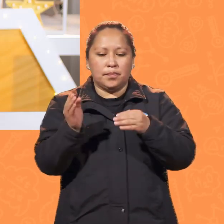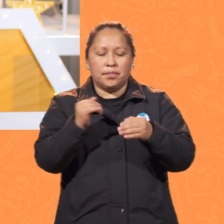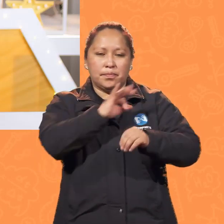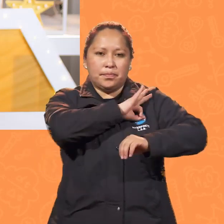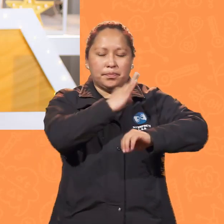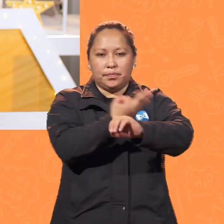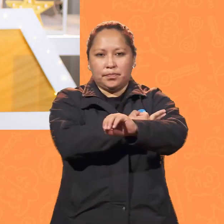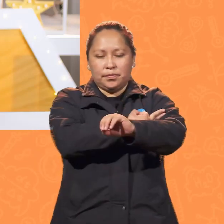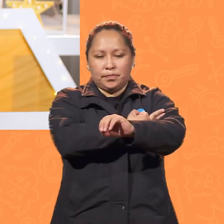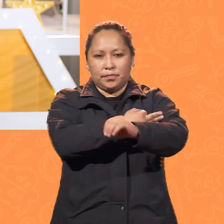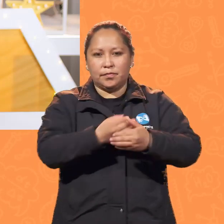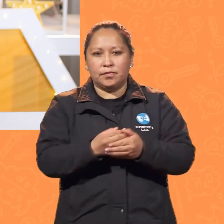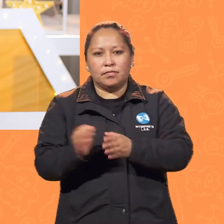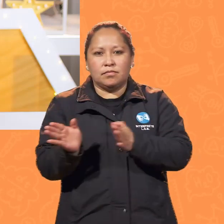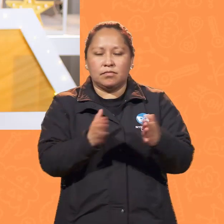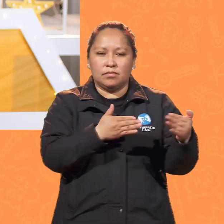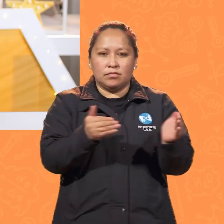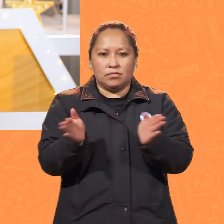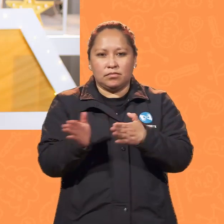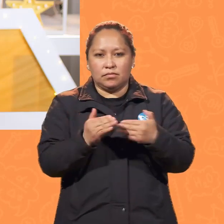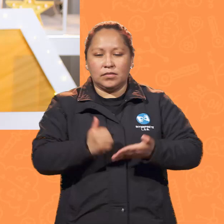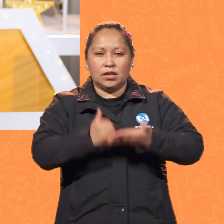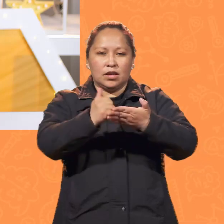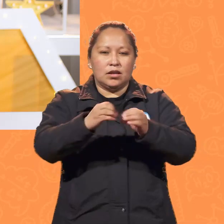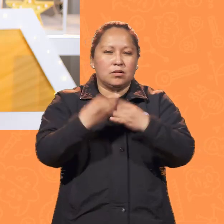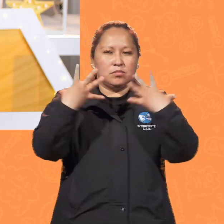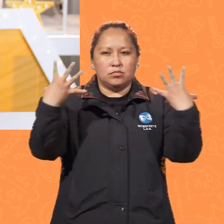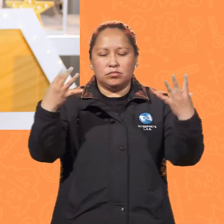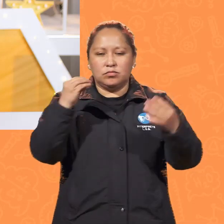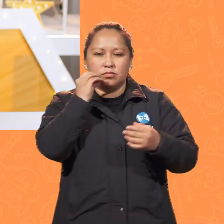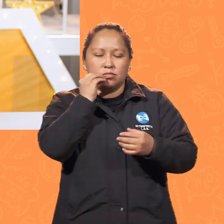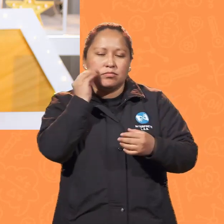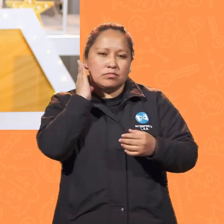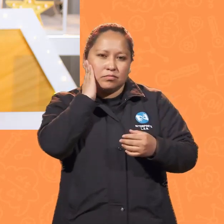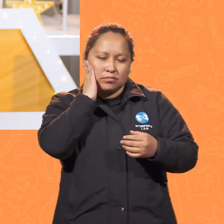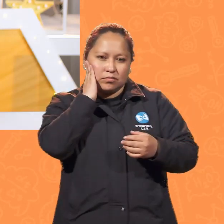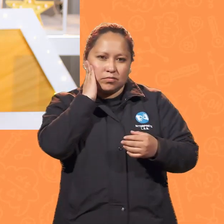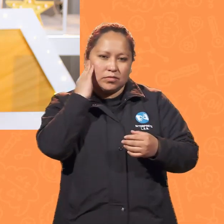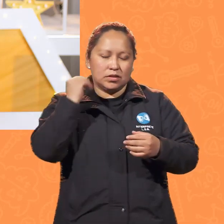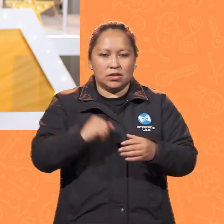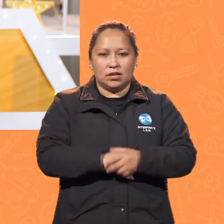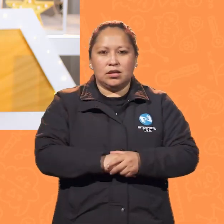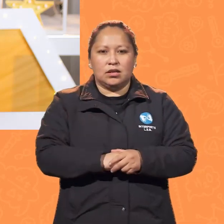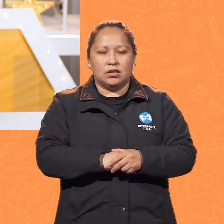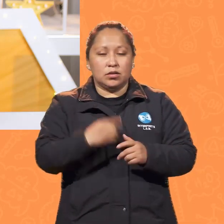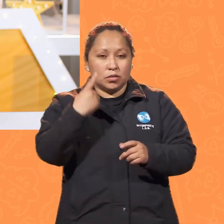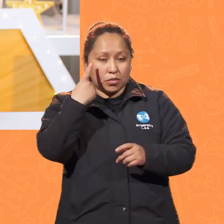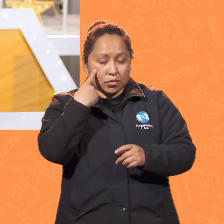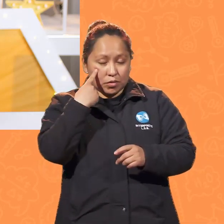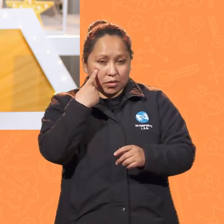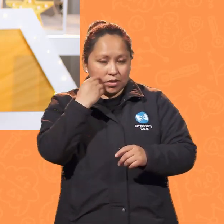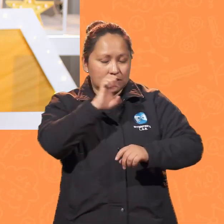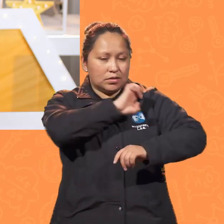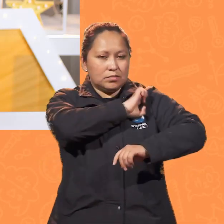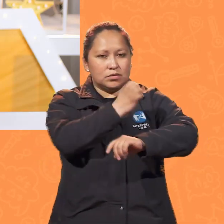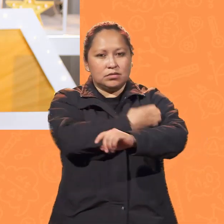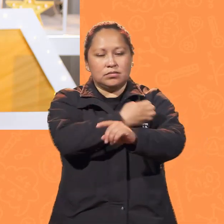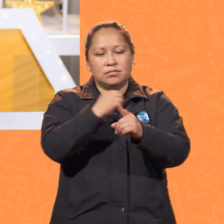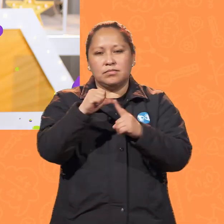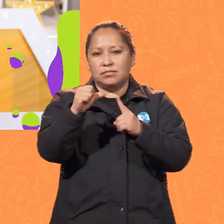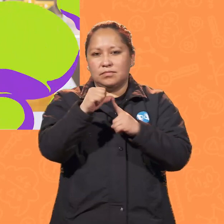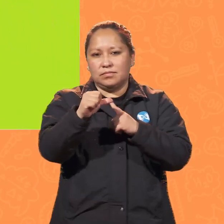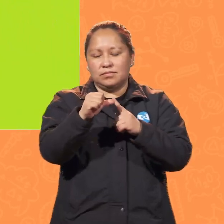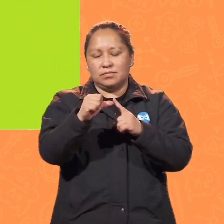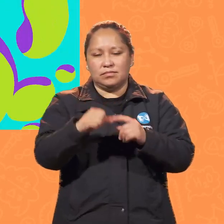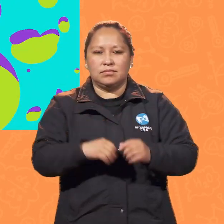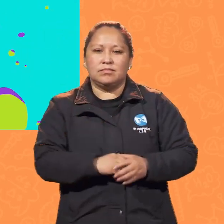¡Beneficiando a miles de hogares! A continuación, conocemos más sobre una energía alternativa. ¡Vamos